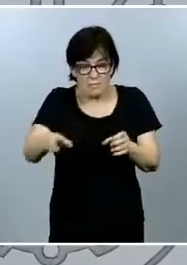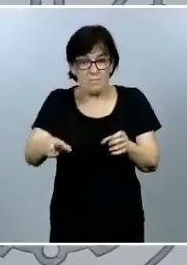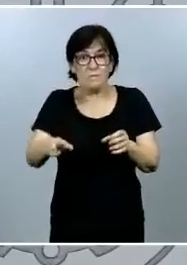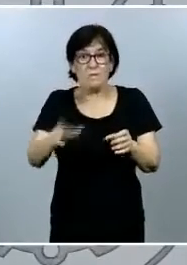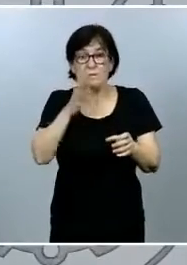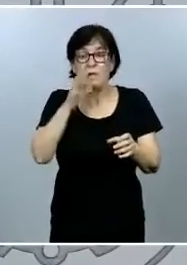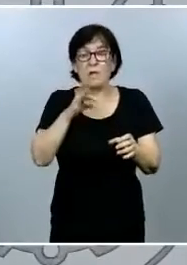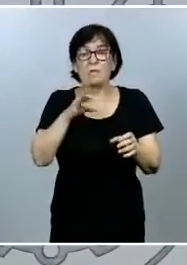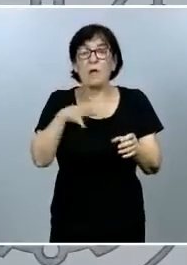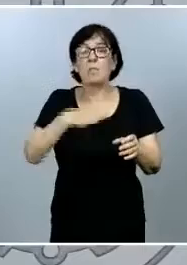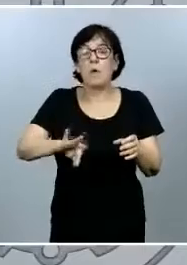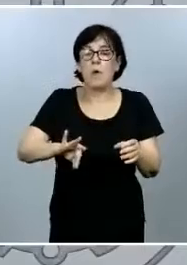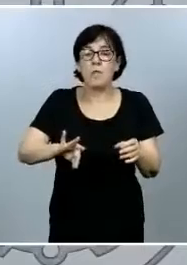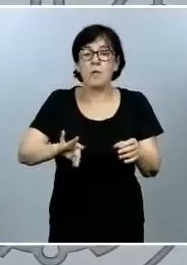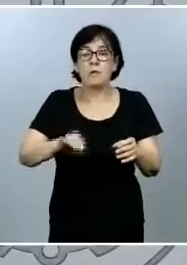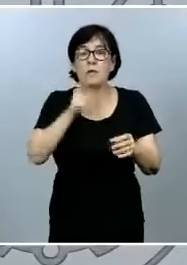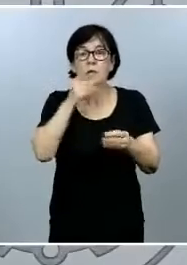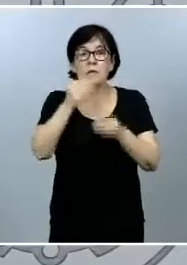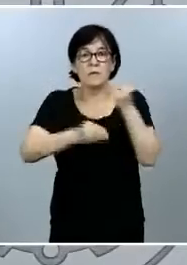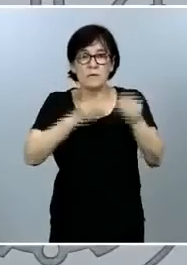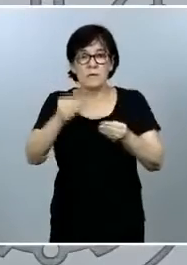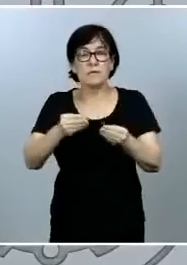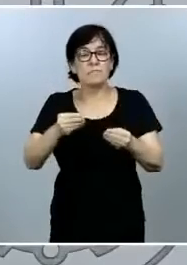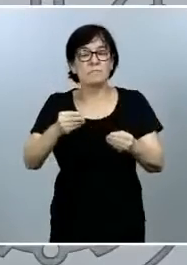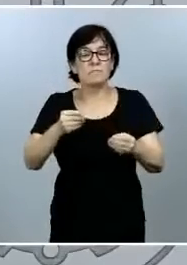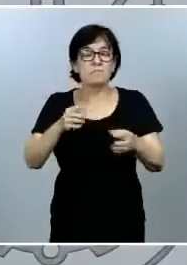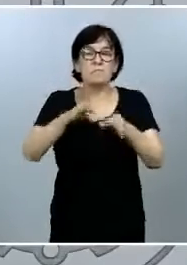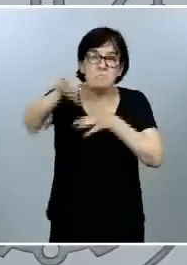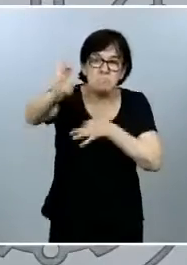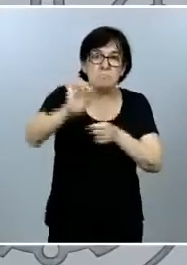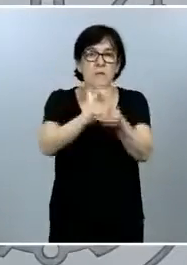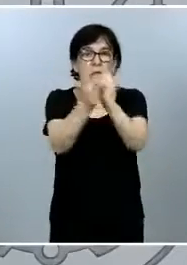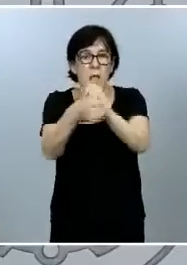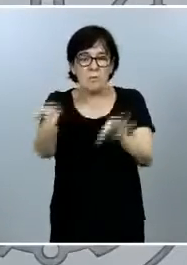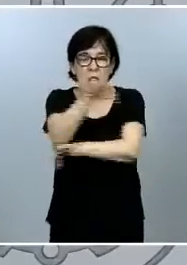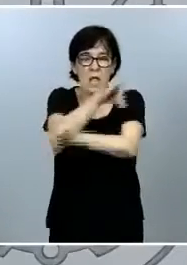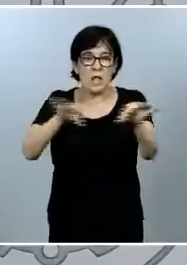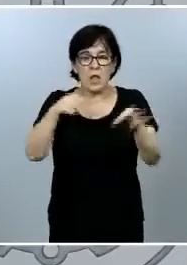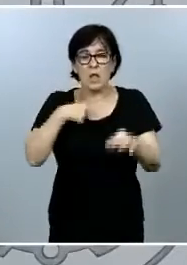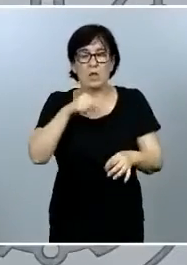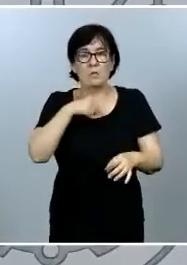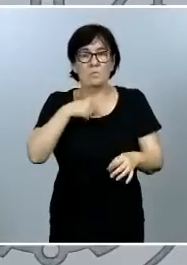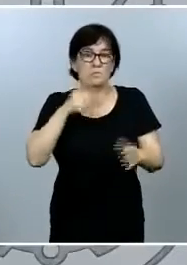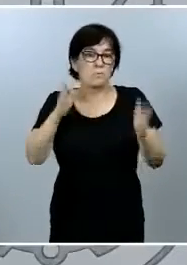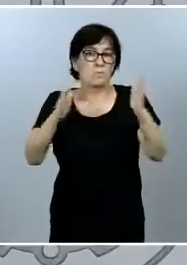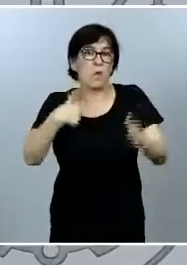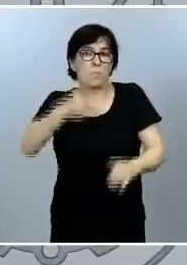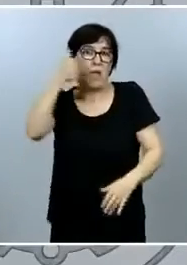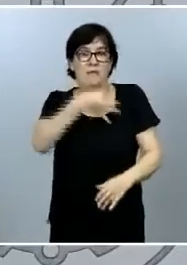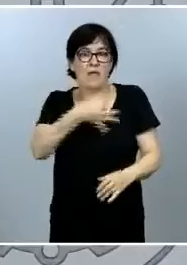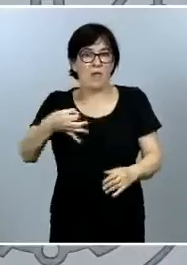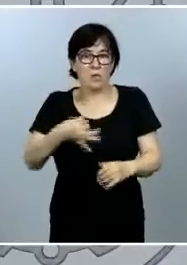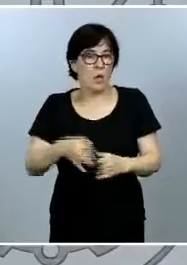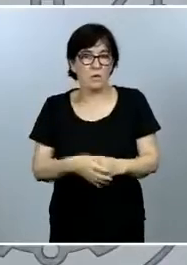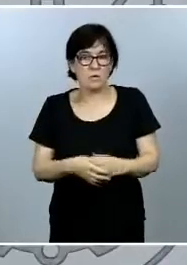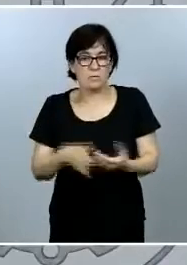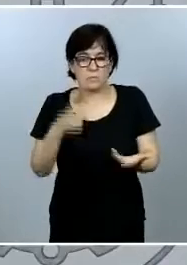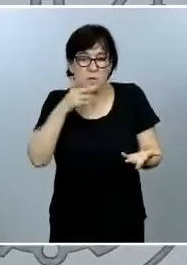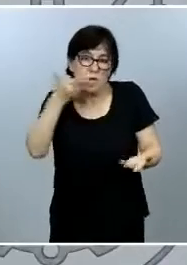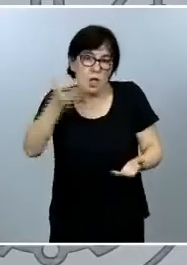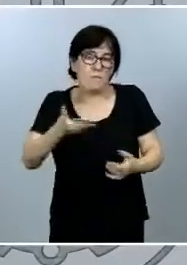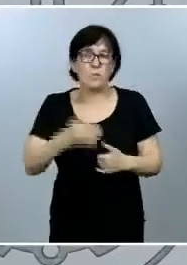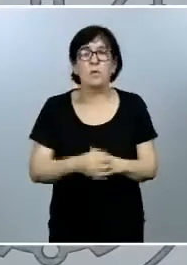poder confirmarla removerla o cesarla en el momento en que nos parezca más adecuado y creo que eso es lo importante